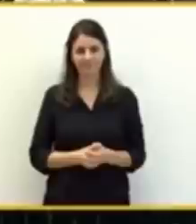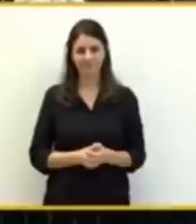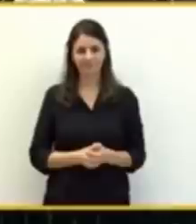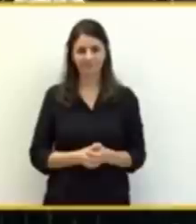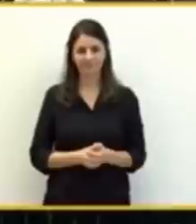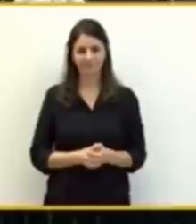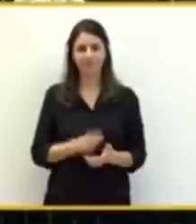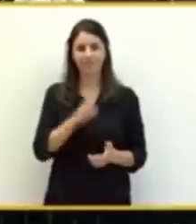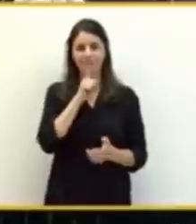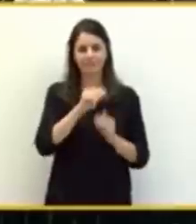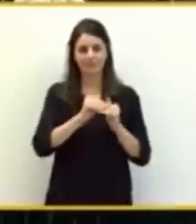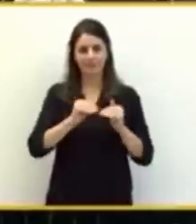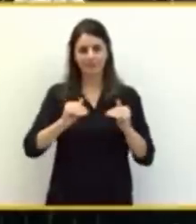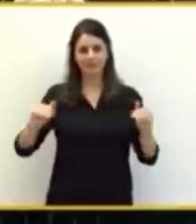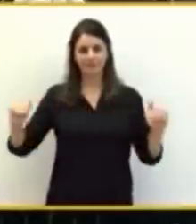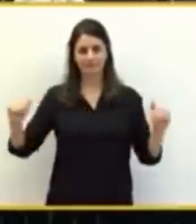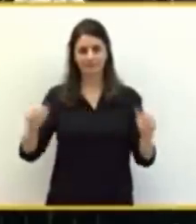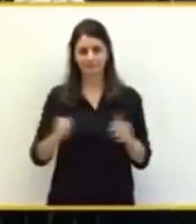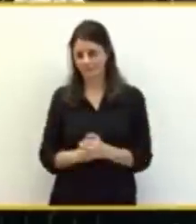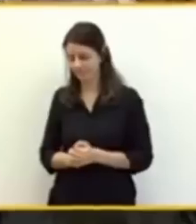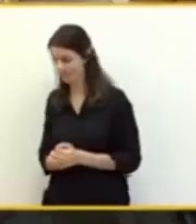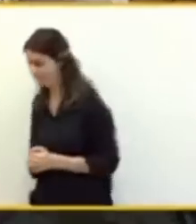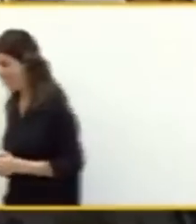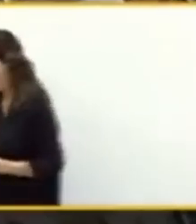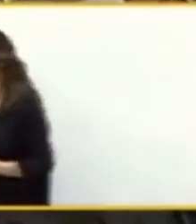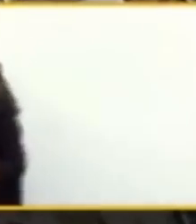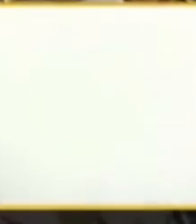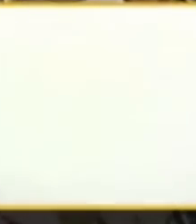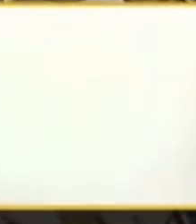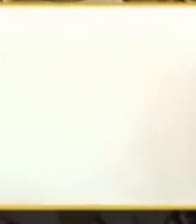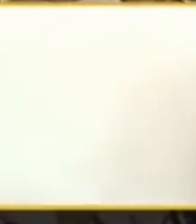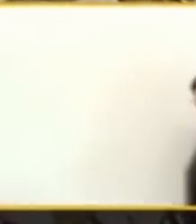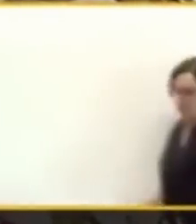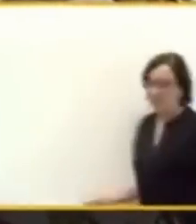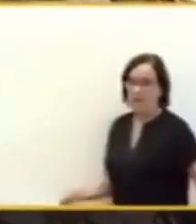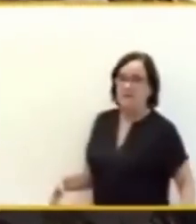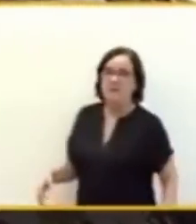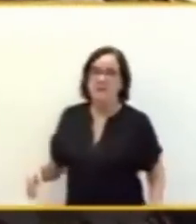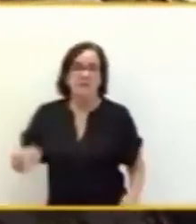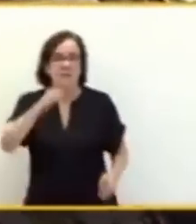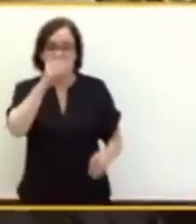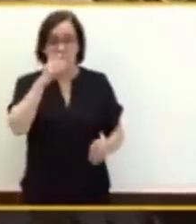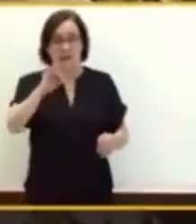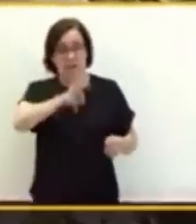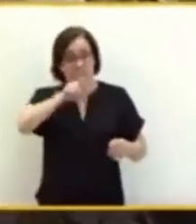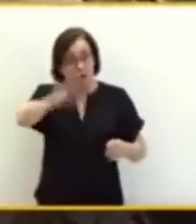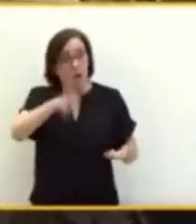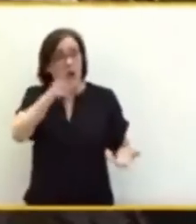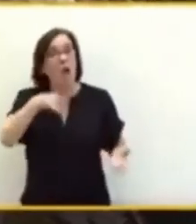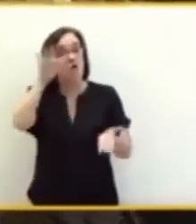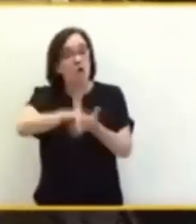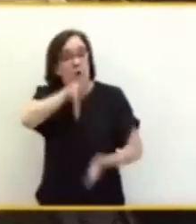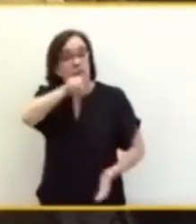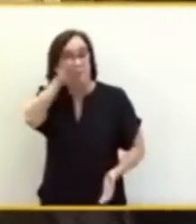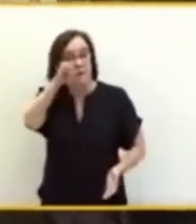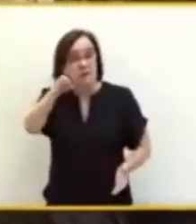Guarden silencio. El señor Puente está en el uso de la palabra y como ha habido muchas... Señores